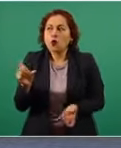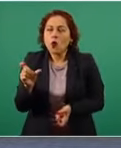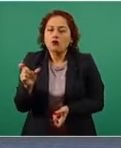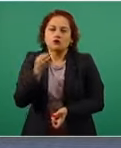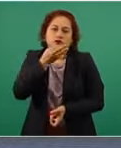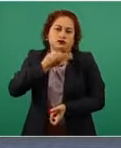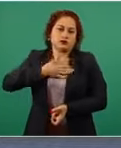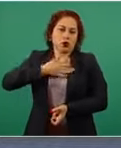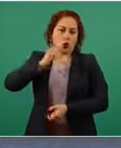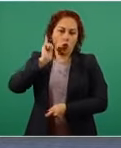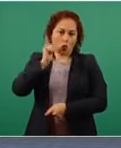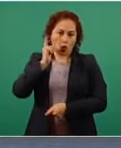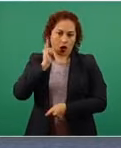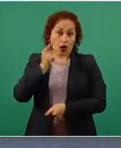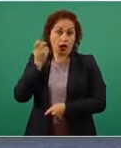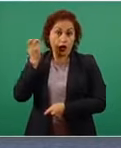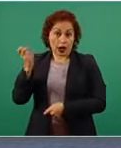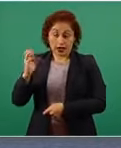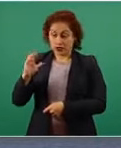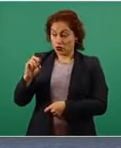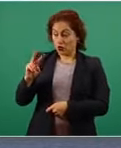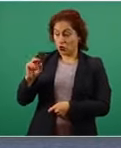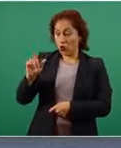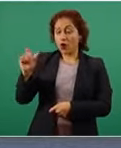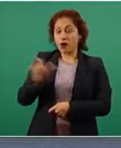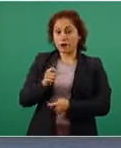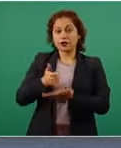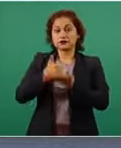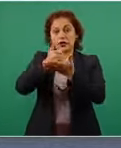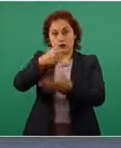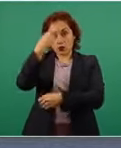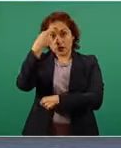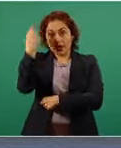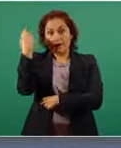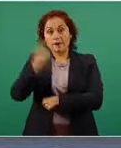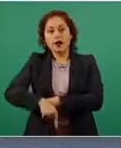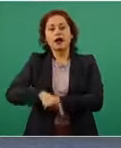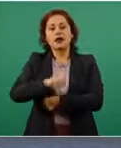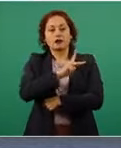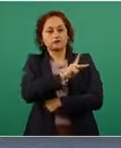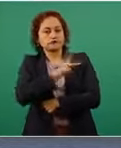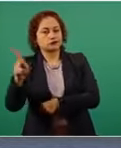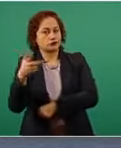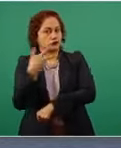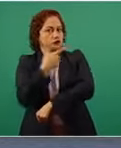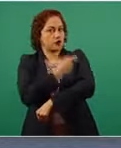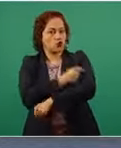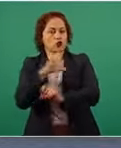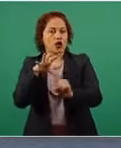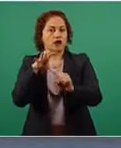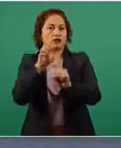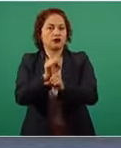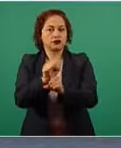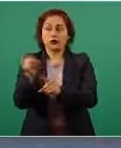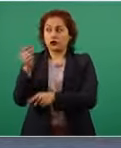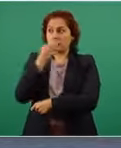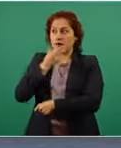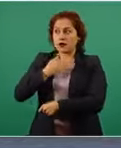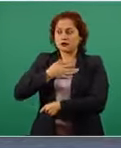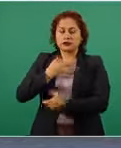Es el único instrumento multilateral para garantizar el acceso universal. Entonces, sí nos preocupa que se esté tardando.